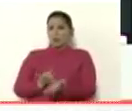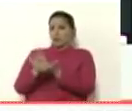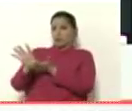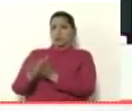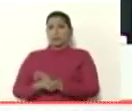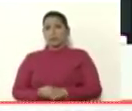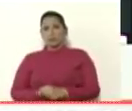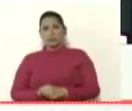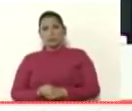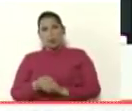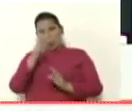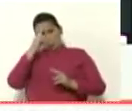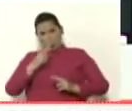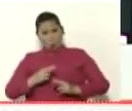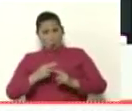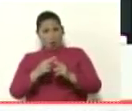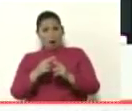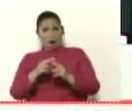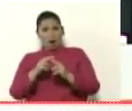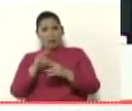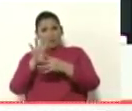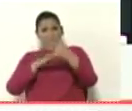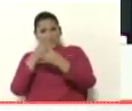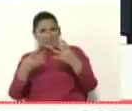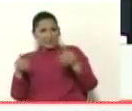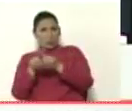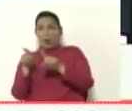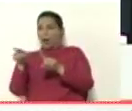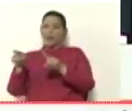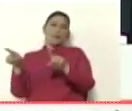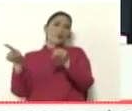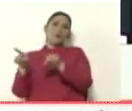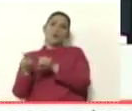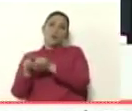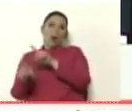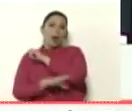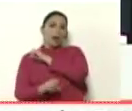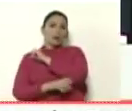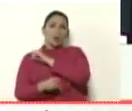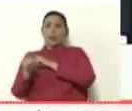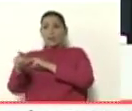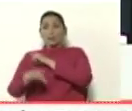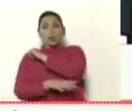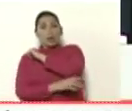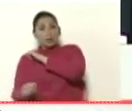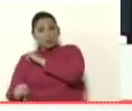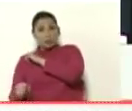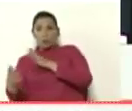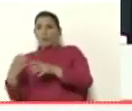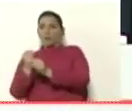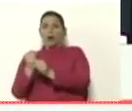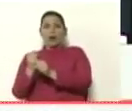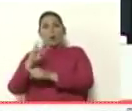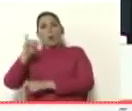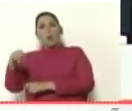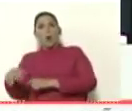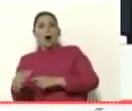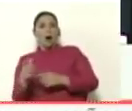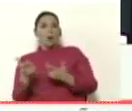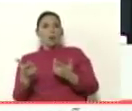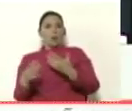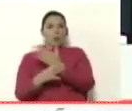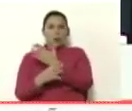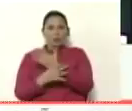honestidad y transparencia son unos ladrones también pero no son ladrones de la confianza de Juan Guaidó los ladrones de